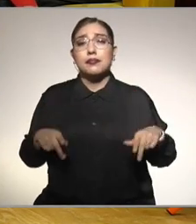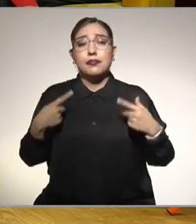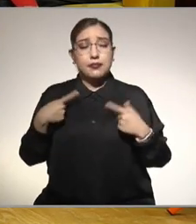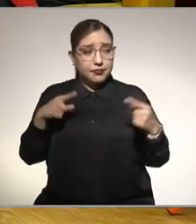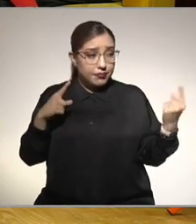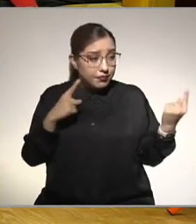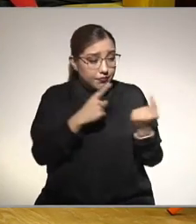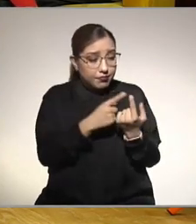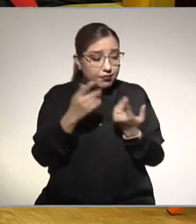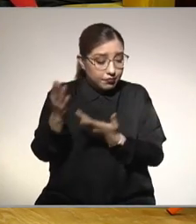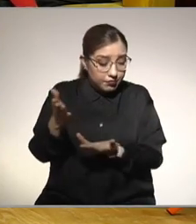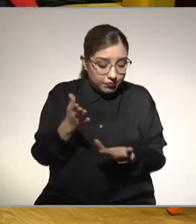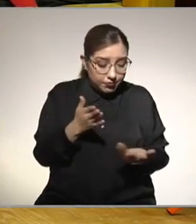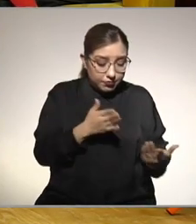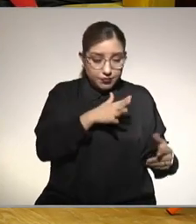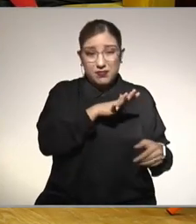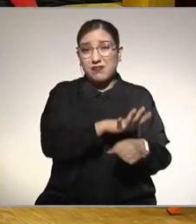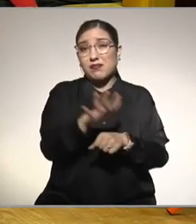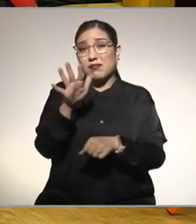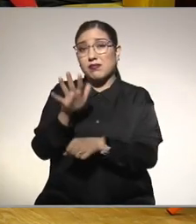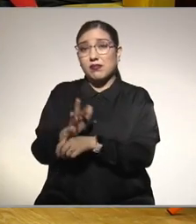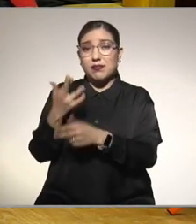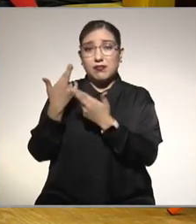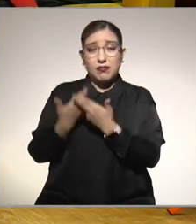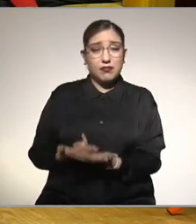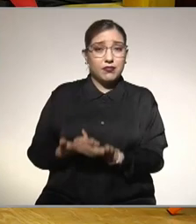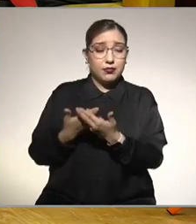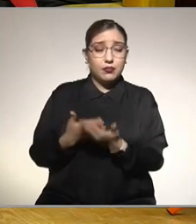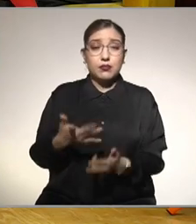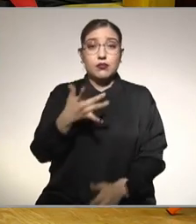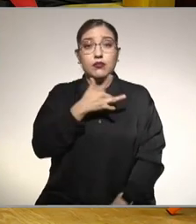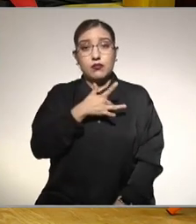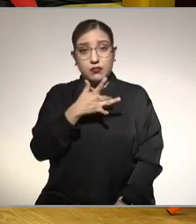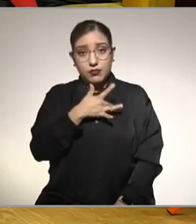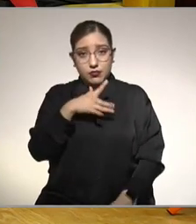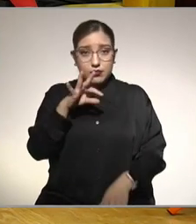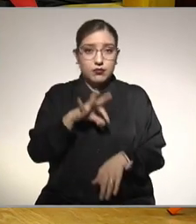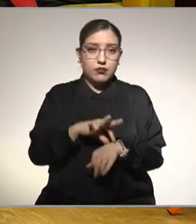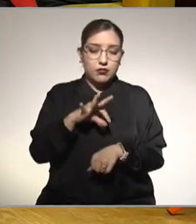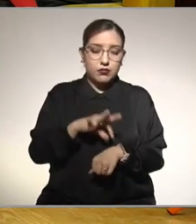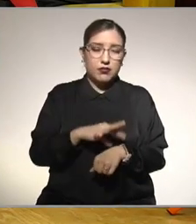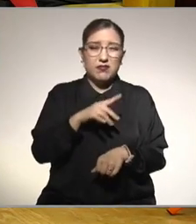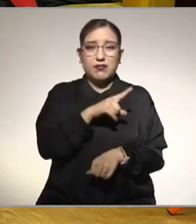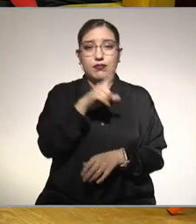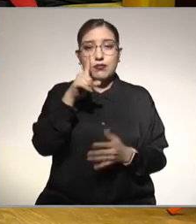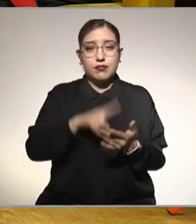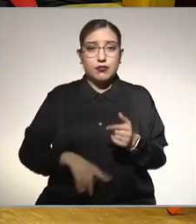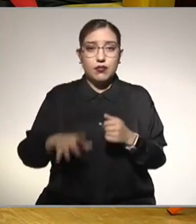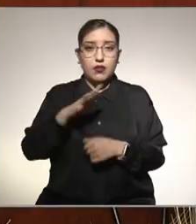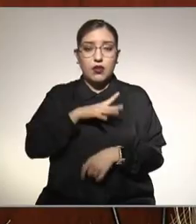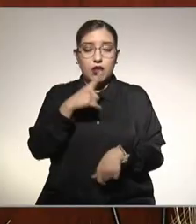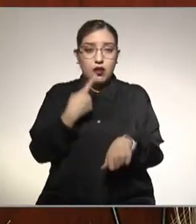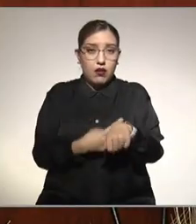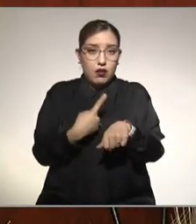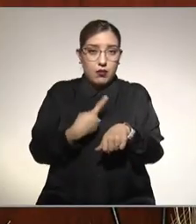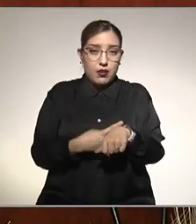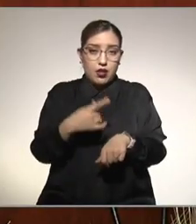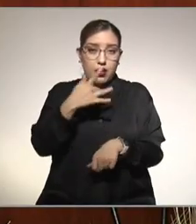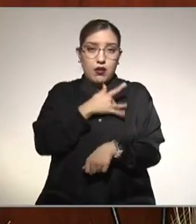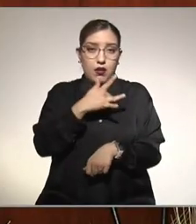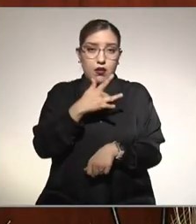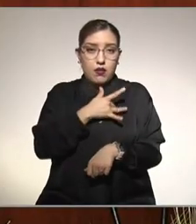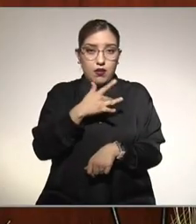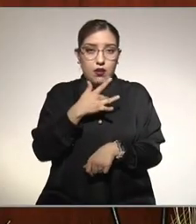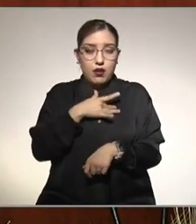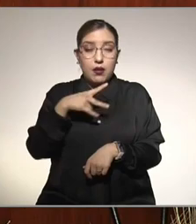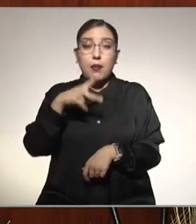internistas, el resto de los especialistas que van a ver, el cardiólogo, por supuesto, que ve enfermedades cardiovasculares, pero que están relacionados